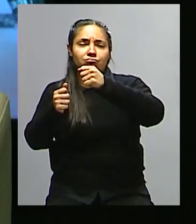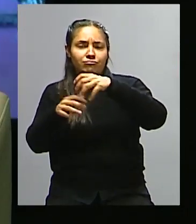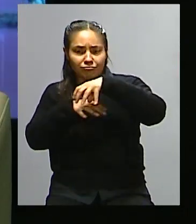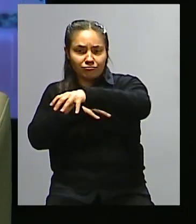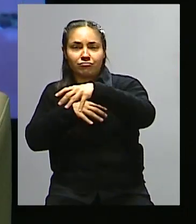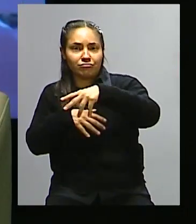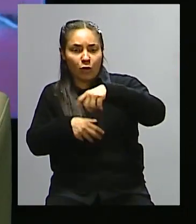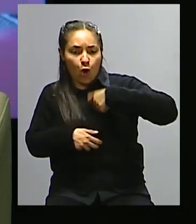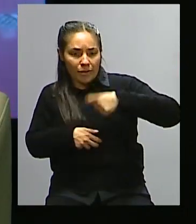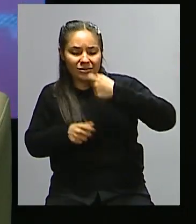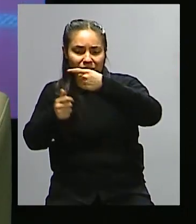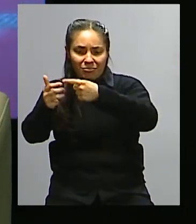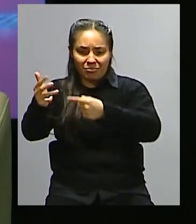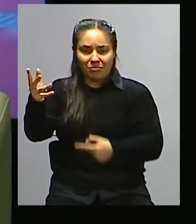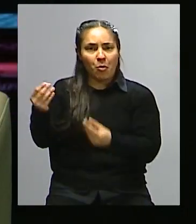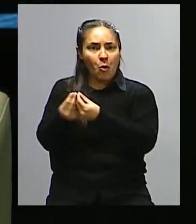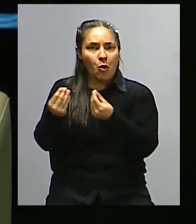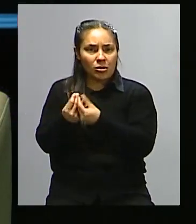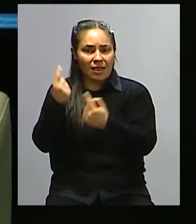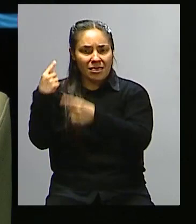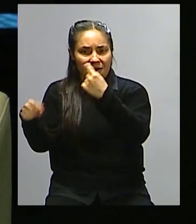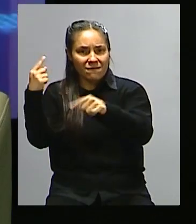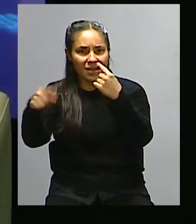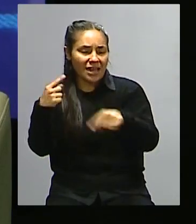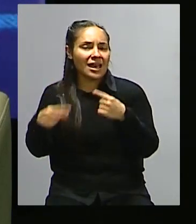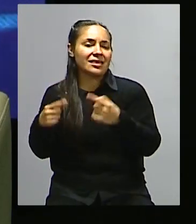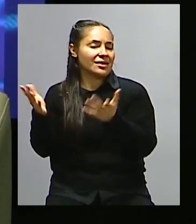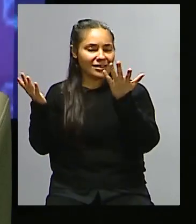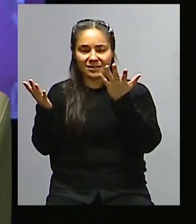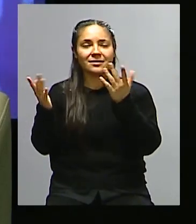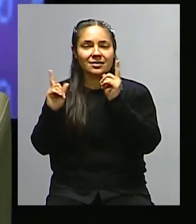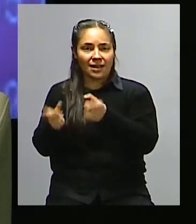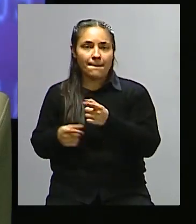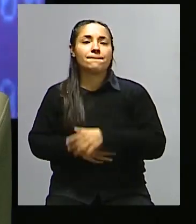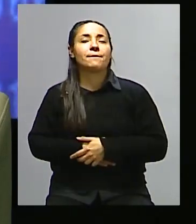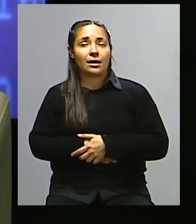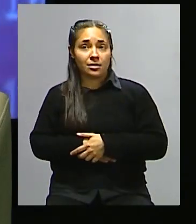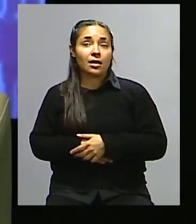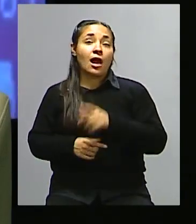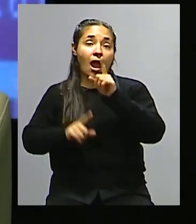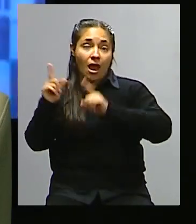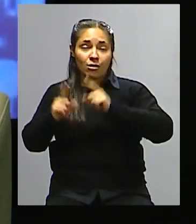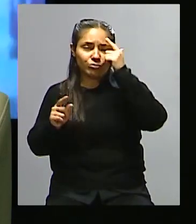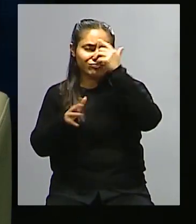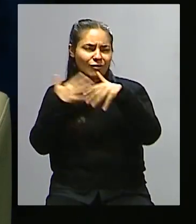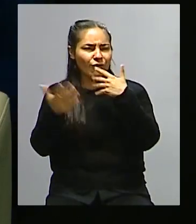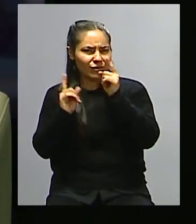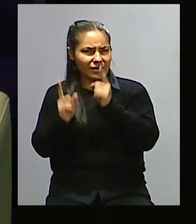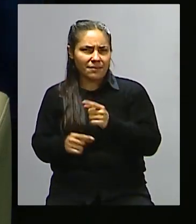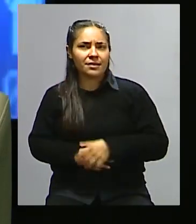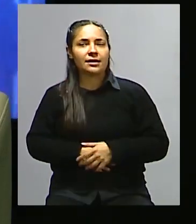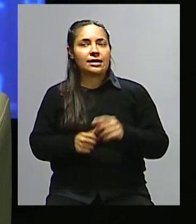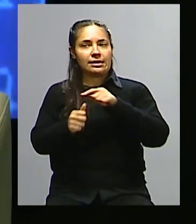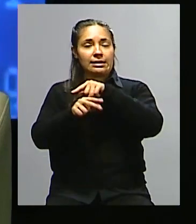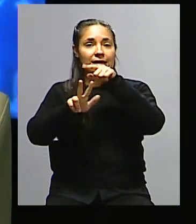que son muy diversas, tienen distintas naturalezas, se componen distinto y por ahí tienden a confundirnos. Esos son los tres